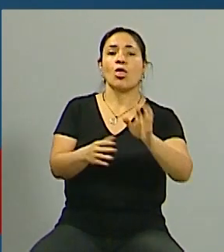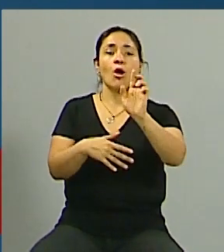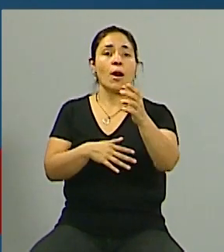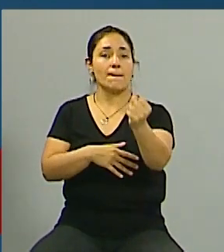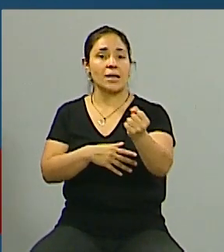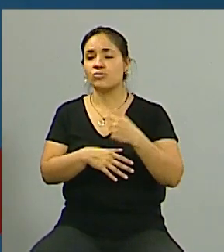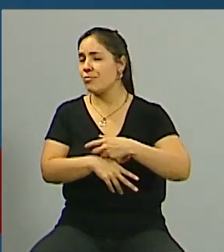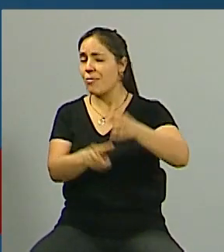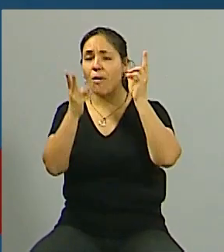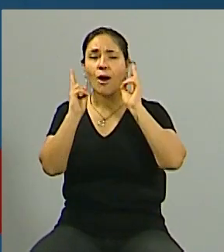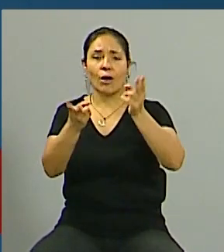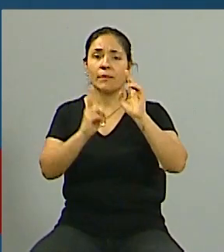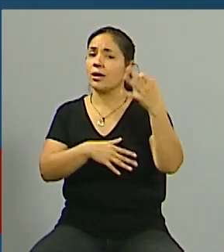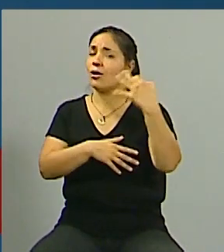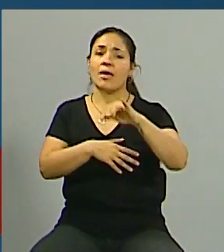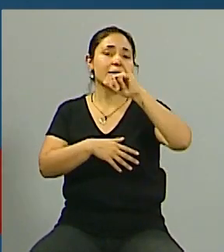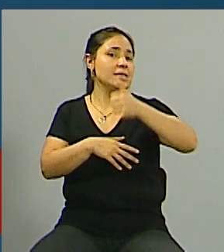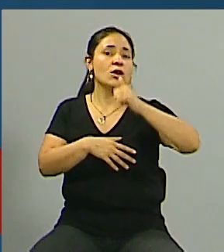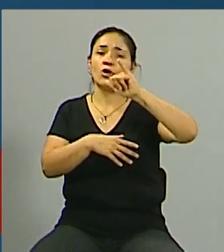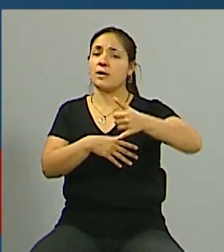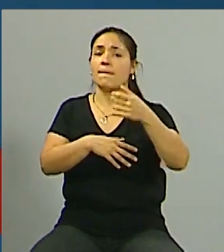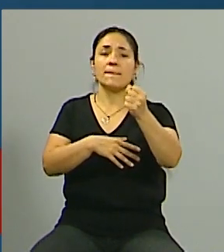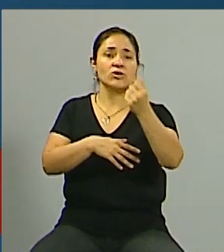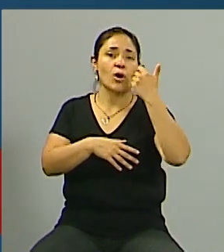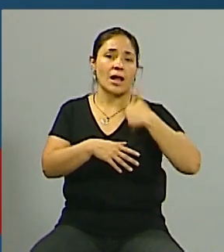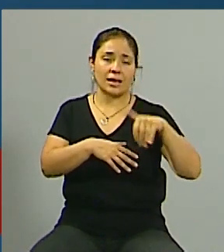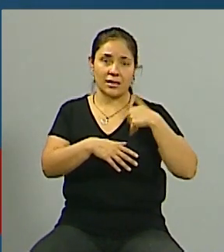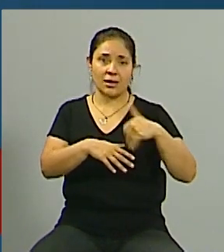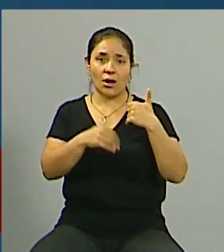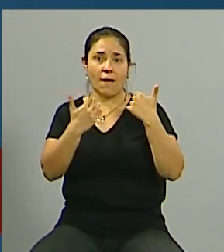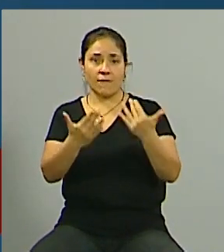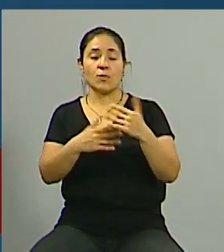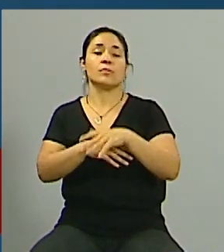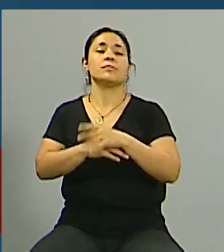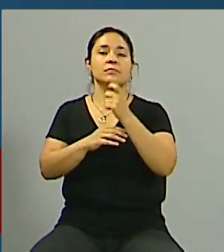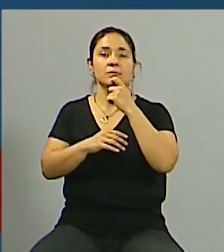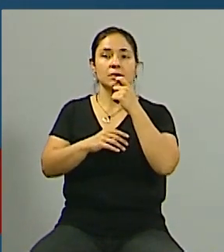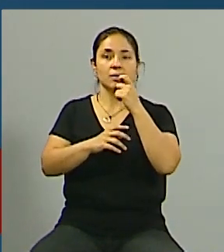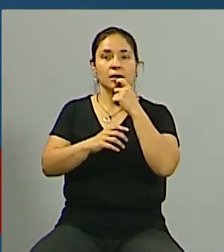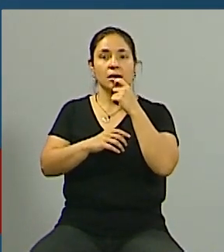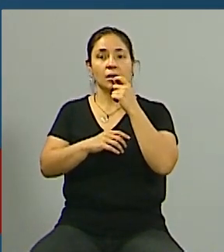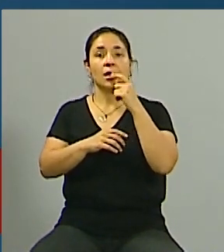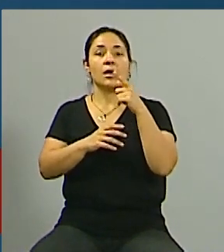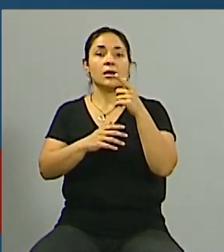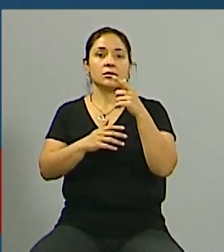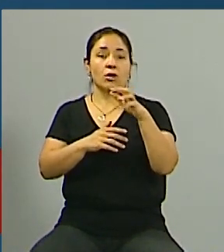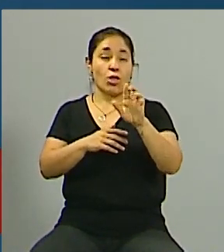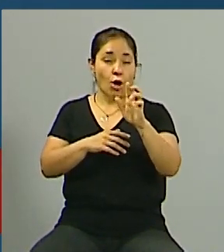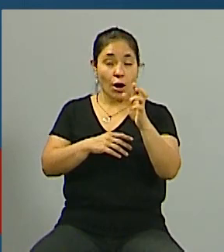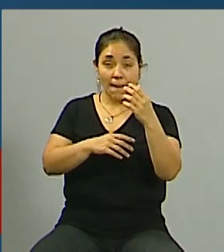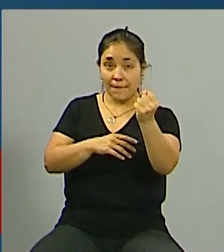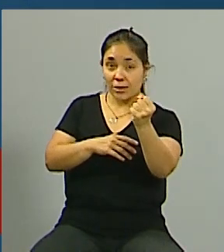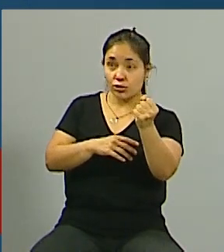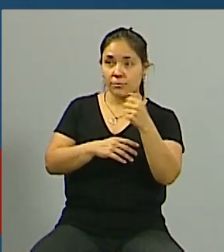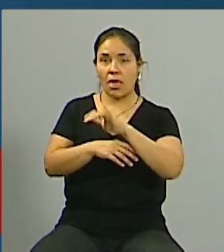en pesos argentinos entonces lo que hace es dar una herramienta justamente para el caso de que esto suceda se pueda denunciar o incluso